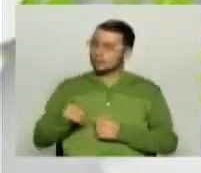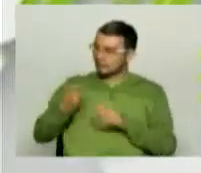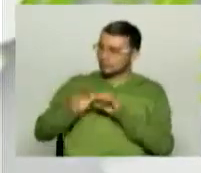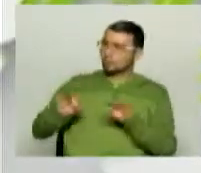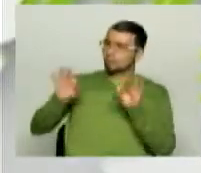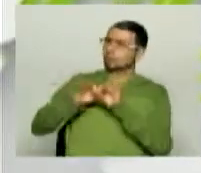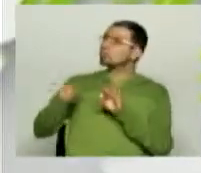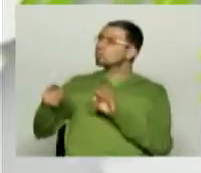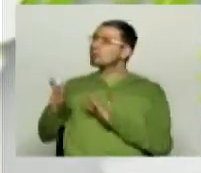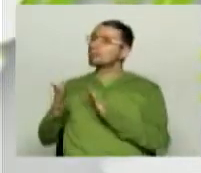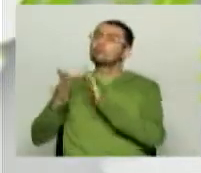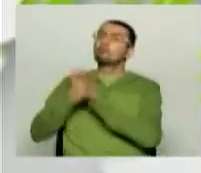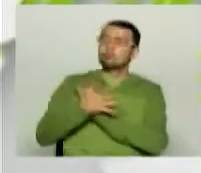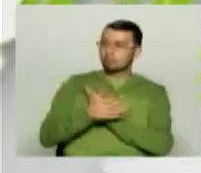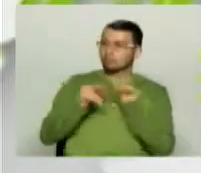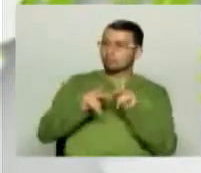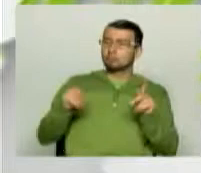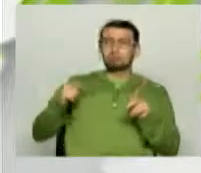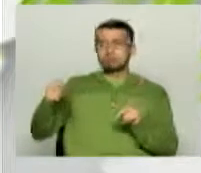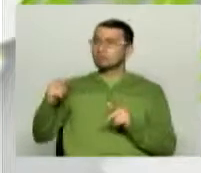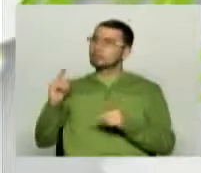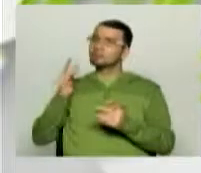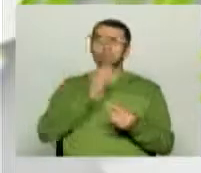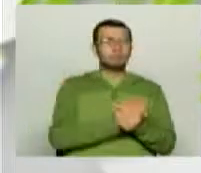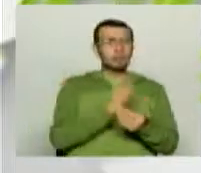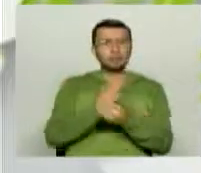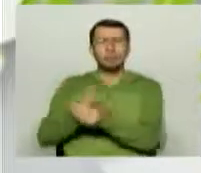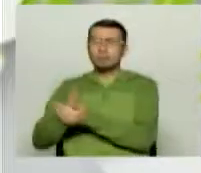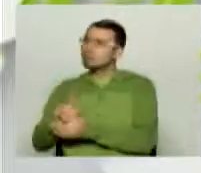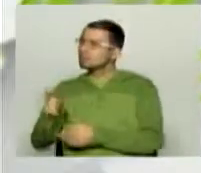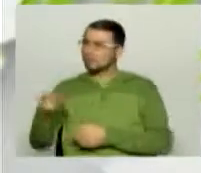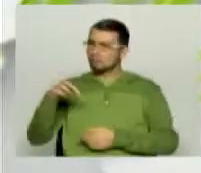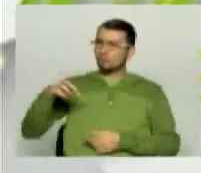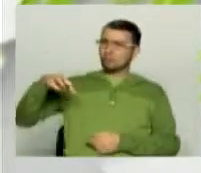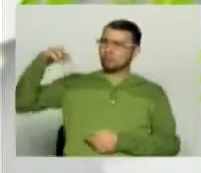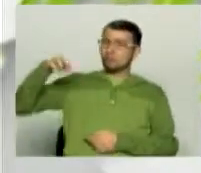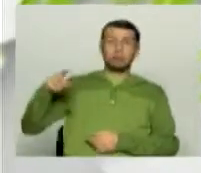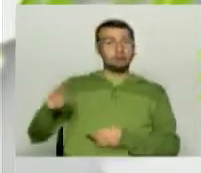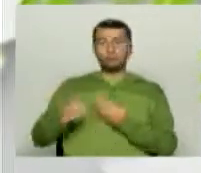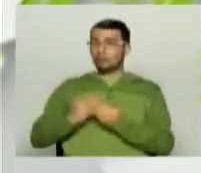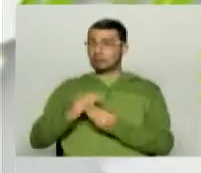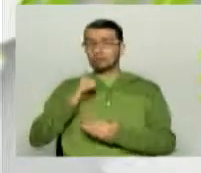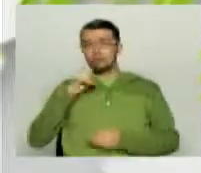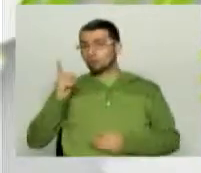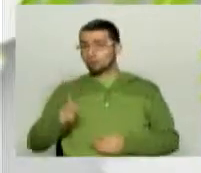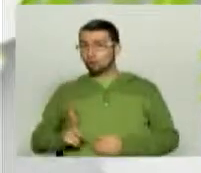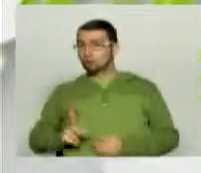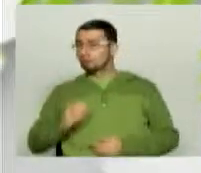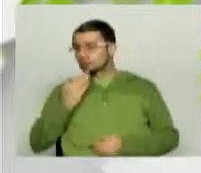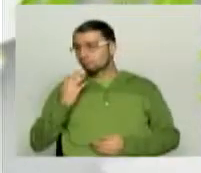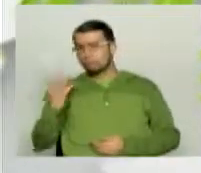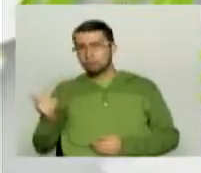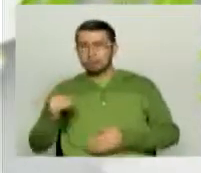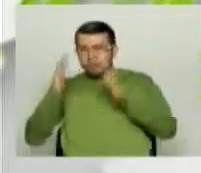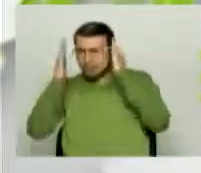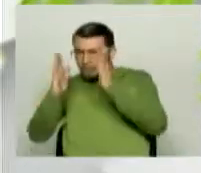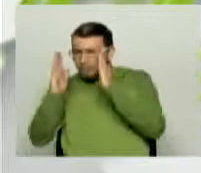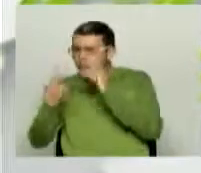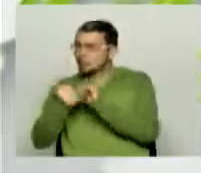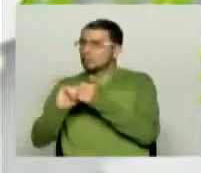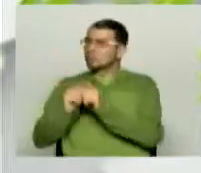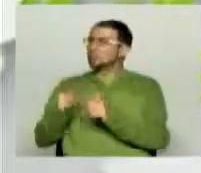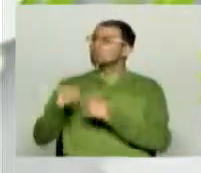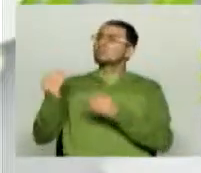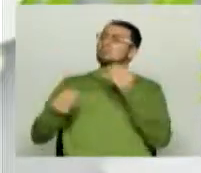cuente a nuestros televidentes, pues, ese recorrido profesional que usted tiene. No es fácil, también, pues, estar enfocado hacia la parte deportiva.